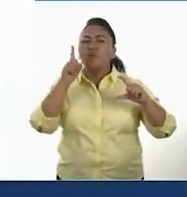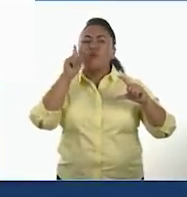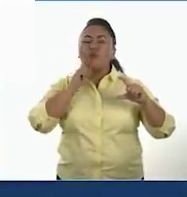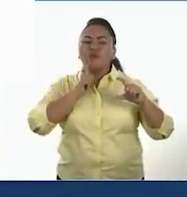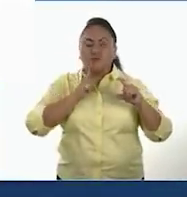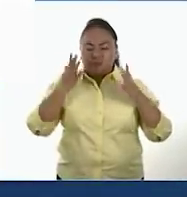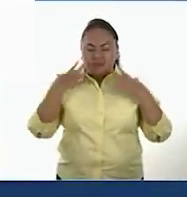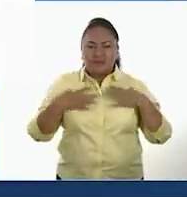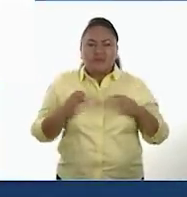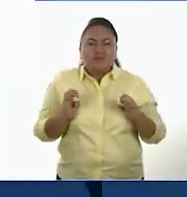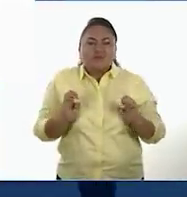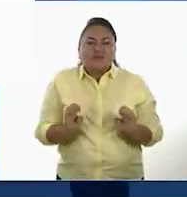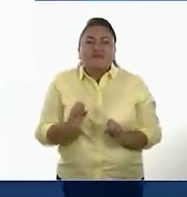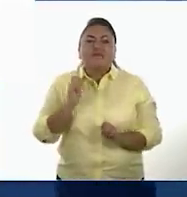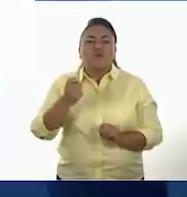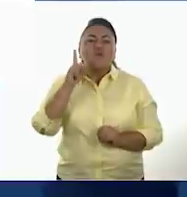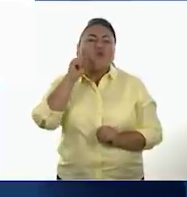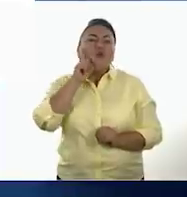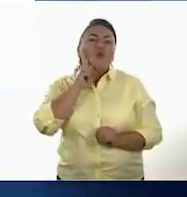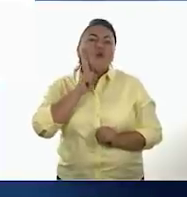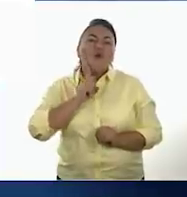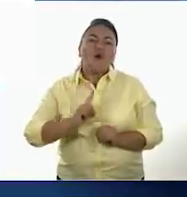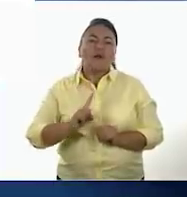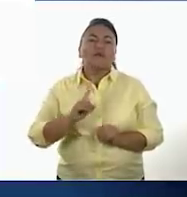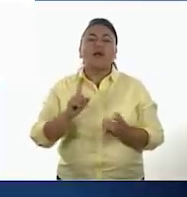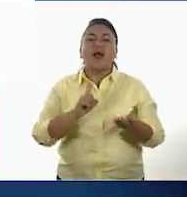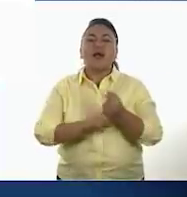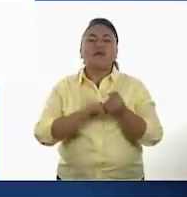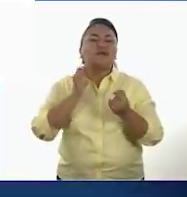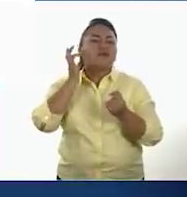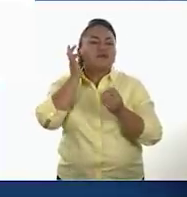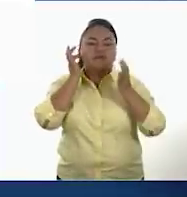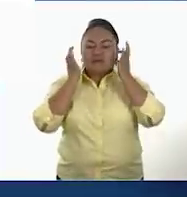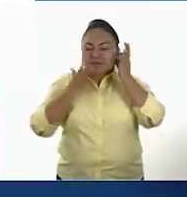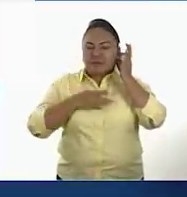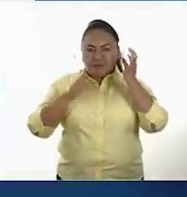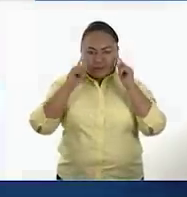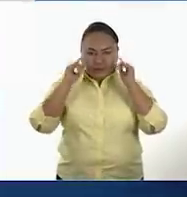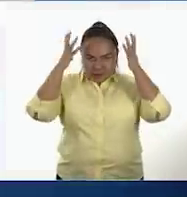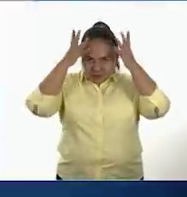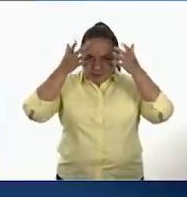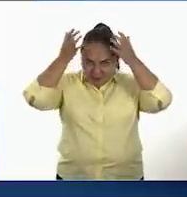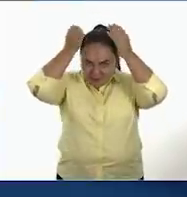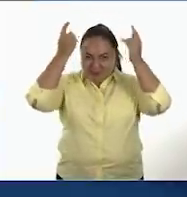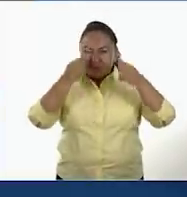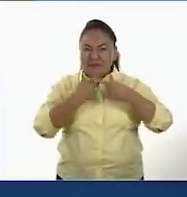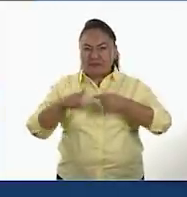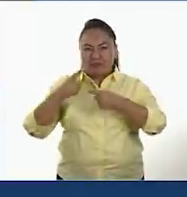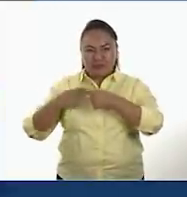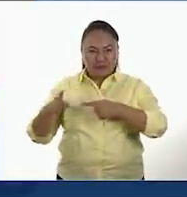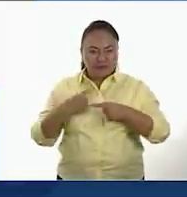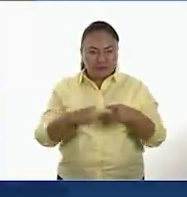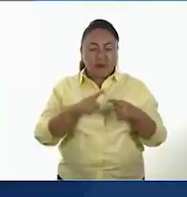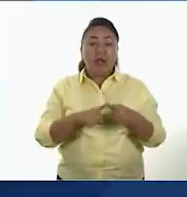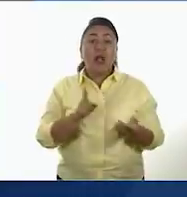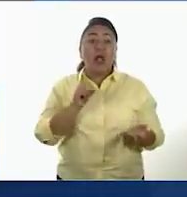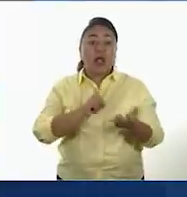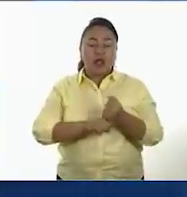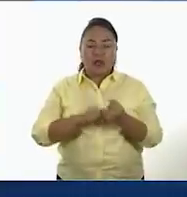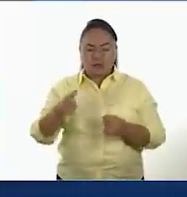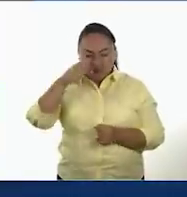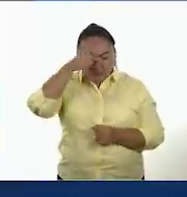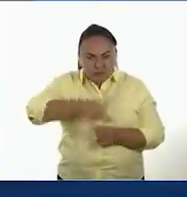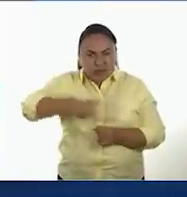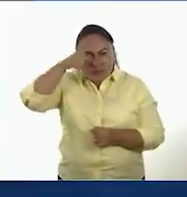elegancia y desnudez femenina, ataviadas con alhajas y vistosos peinados. Cabe destacar que el hecho de haberse